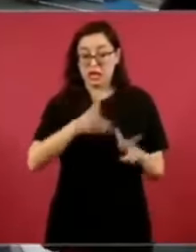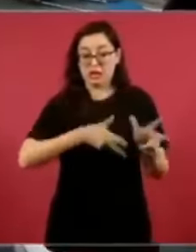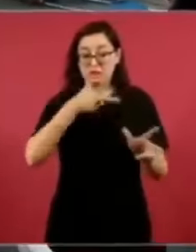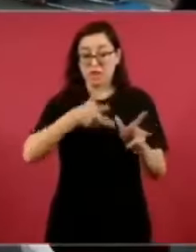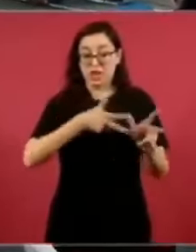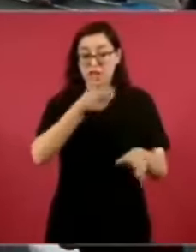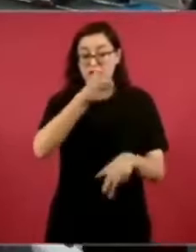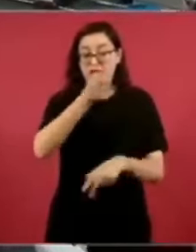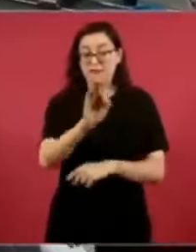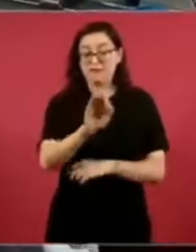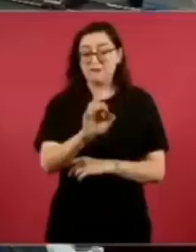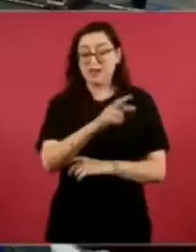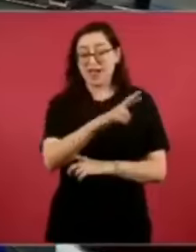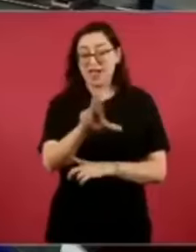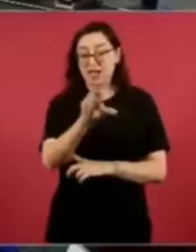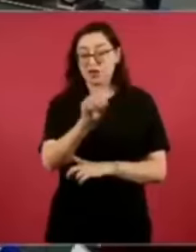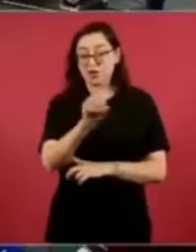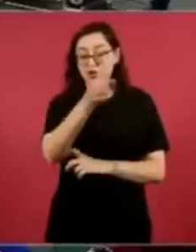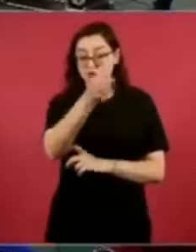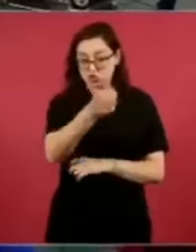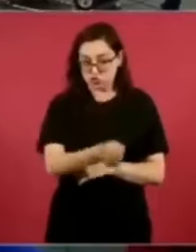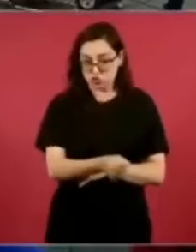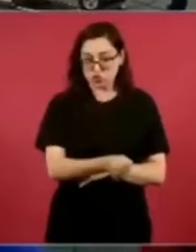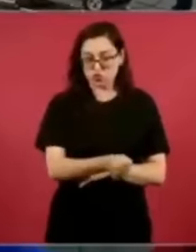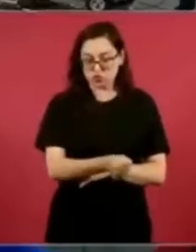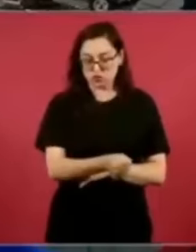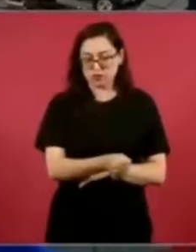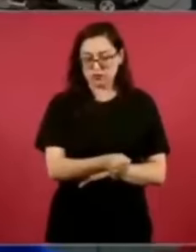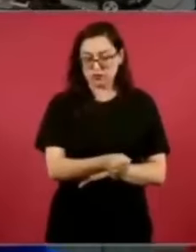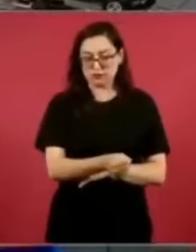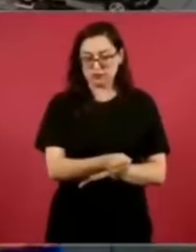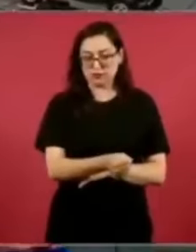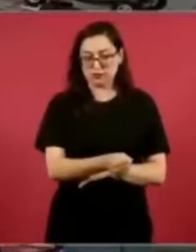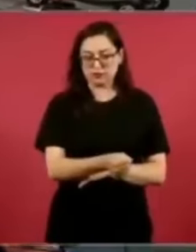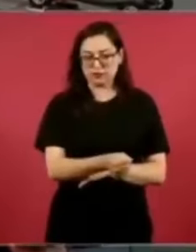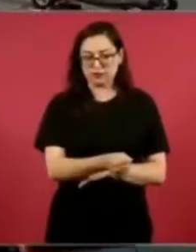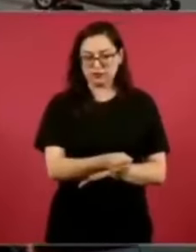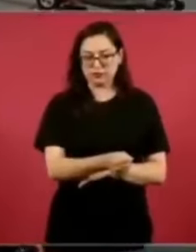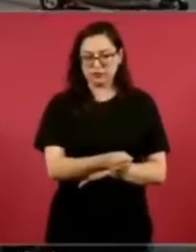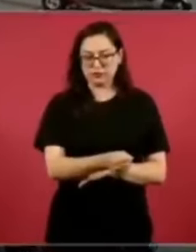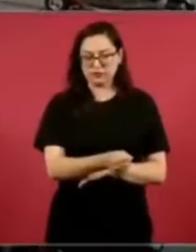¿cómo se llama también?